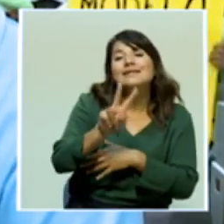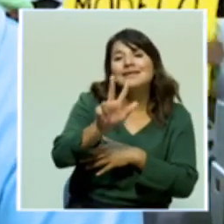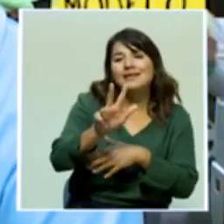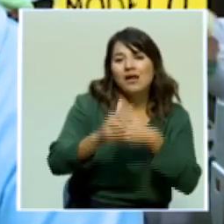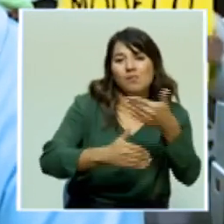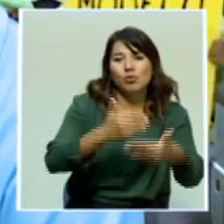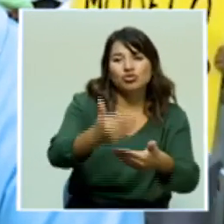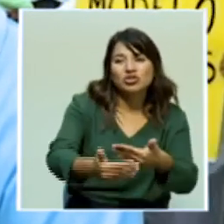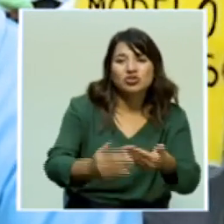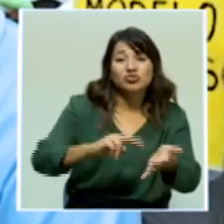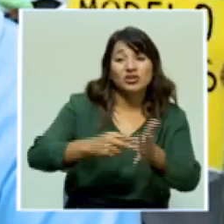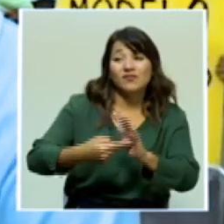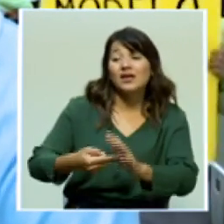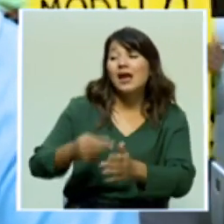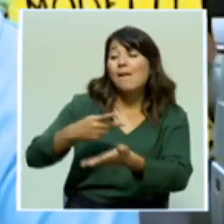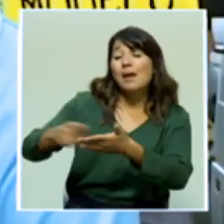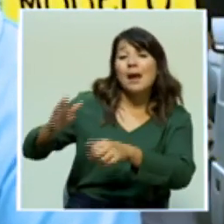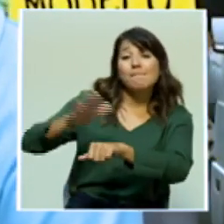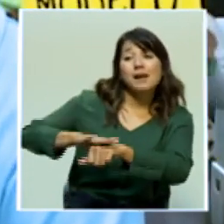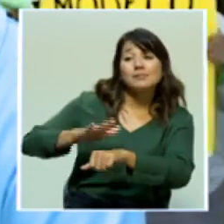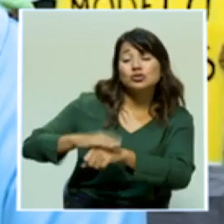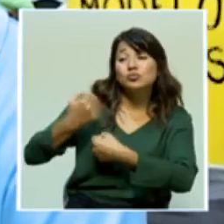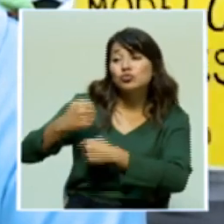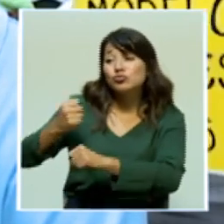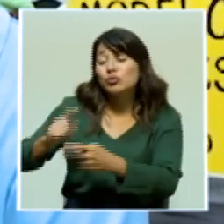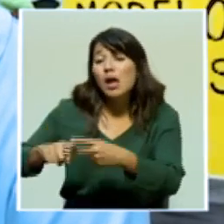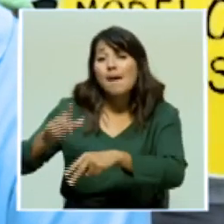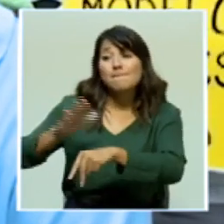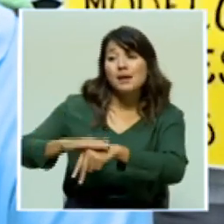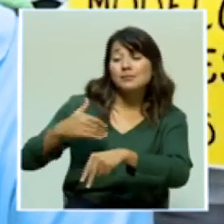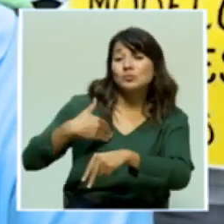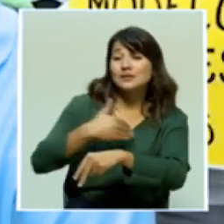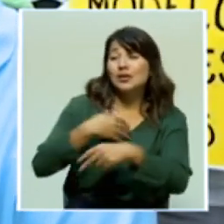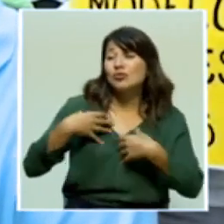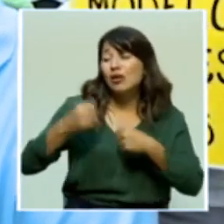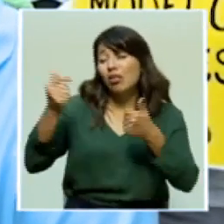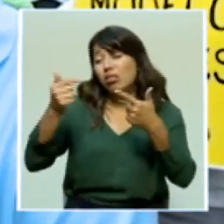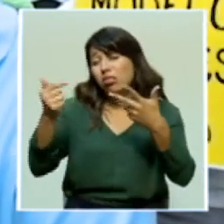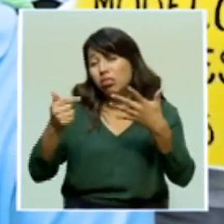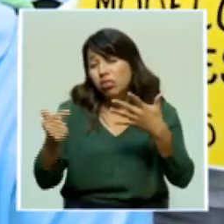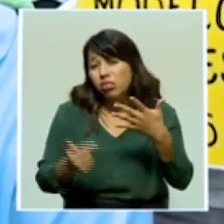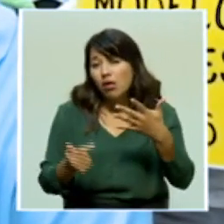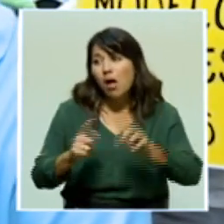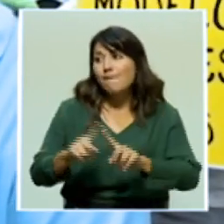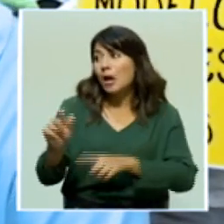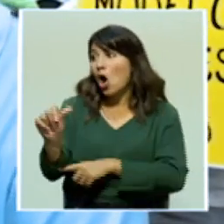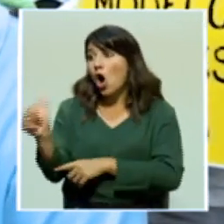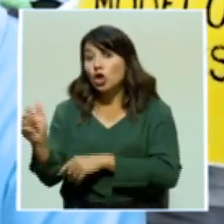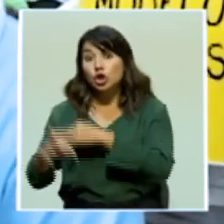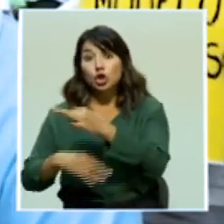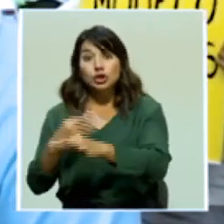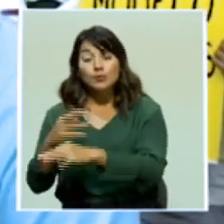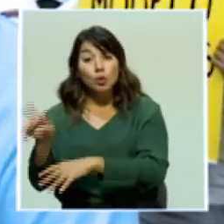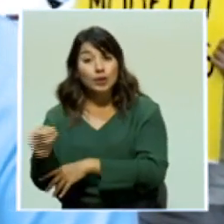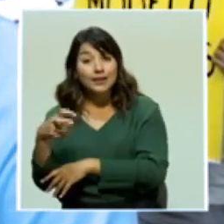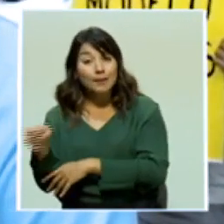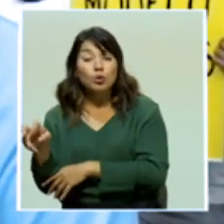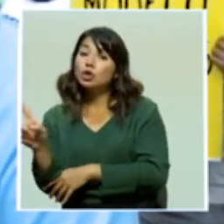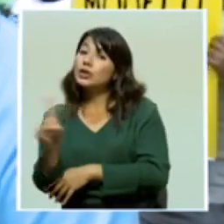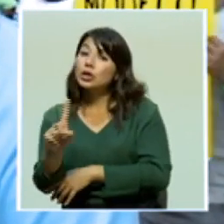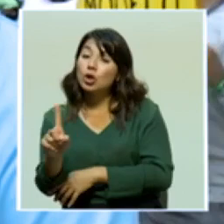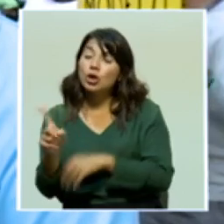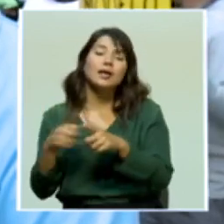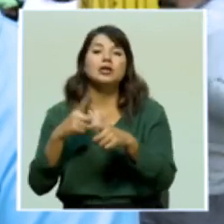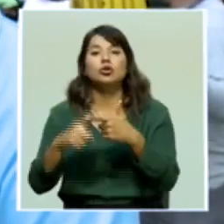patente municipal y tener permisos del Ministerio de Salud. Los otros sectores de transporte no. Entonces, en este caso, pues el Consejo de Transporte